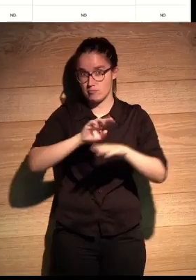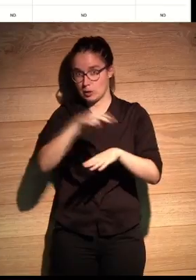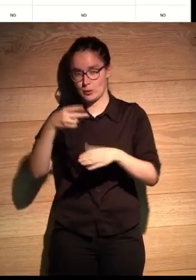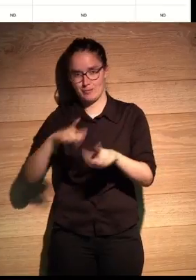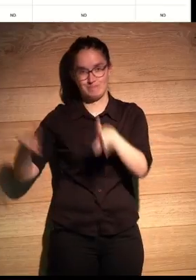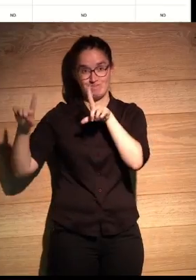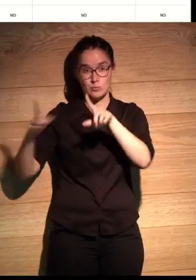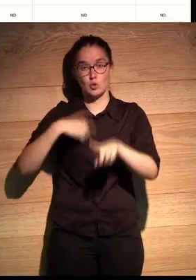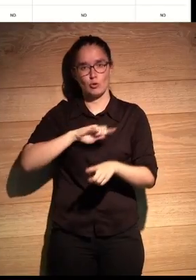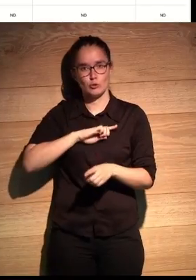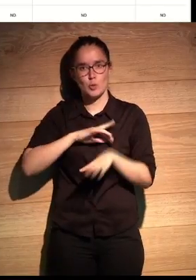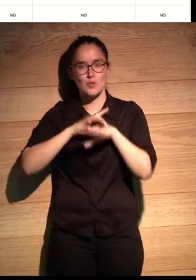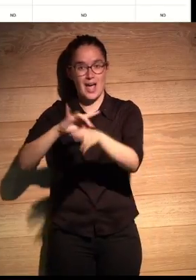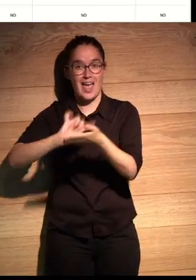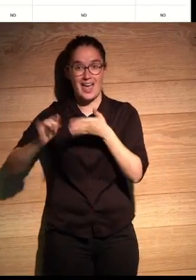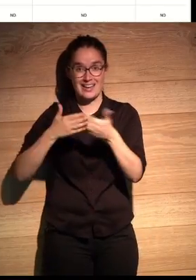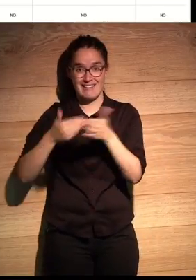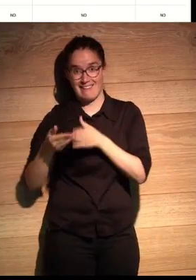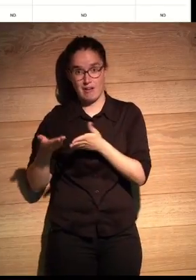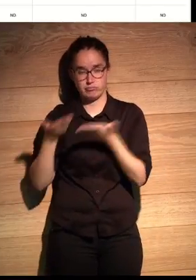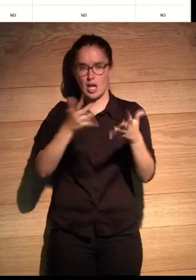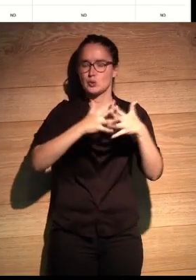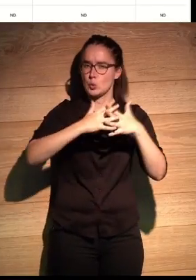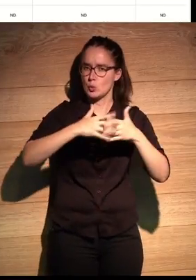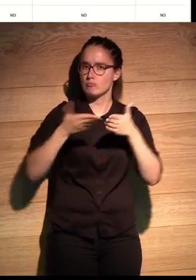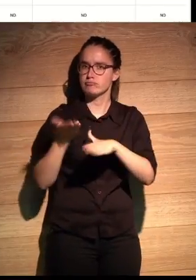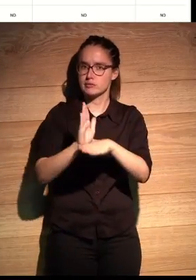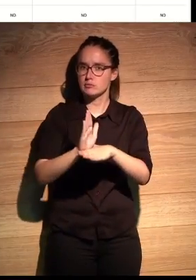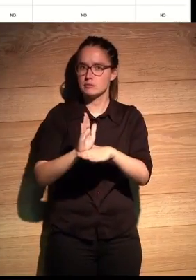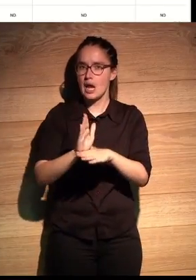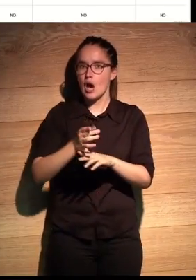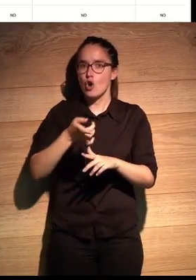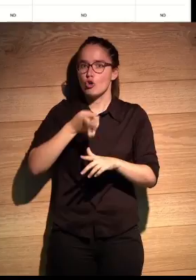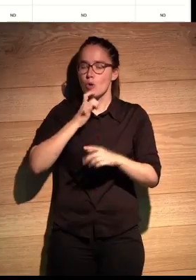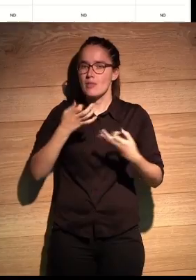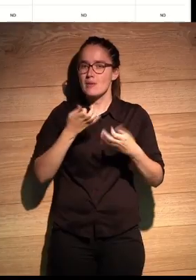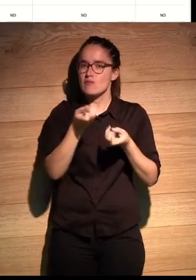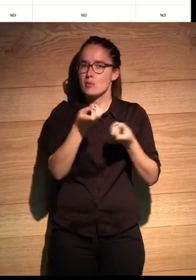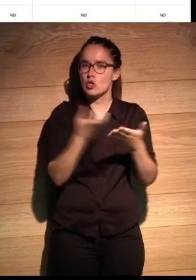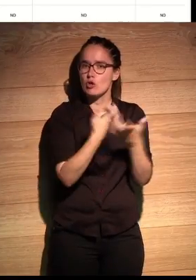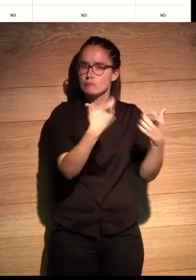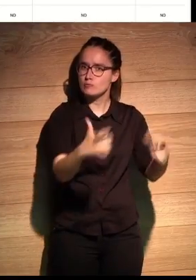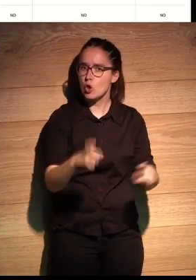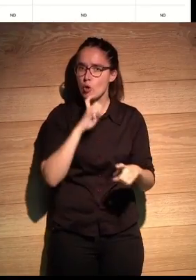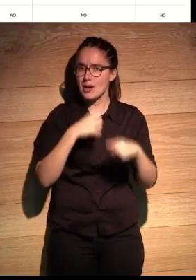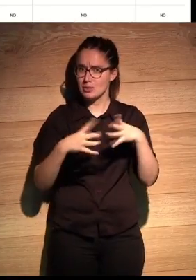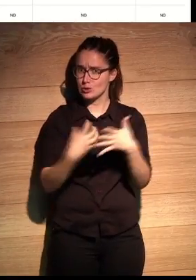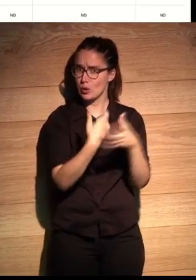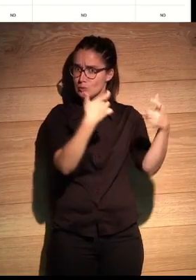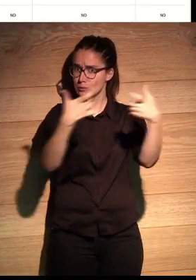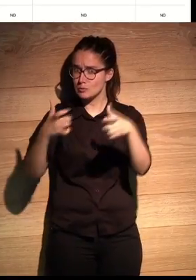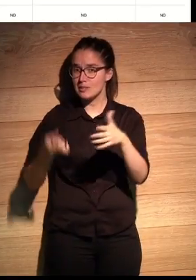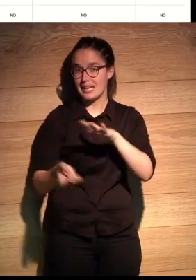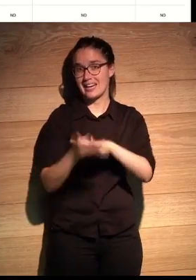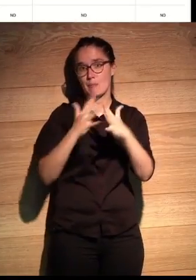Por nuestra parte, les pusimos esta guía, una guía estructurada de cómo tenían que clasificar toda la información, todos los elementos que